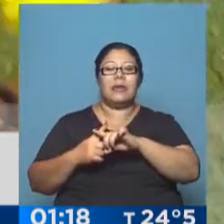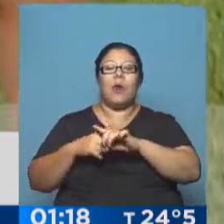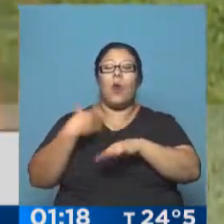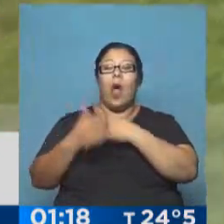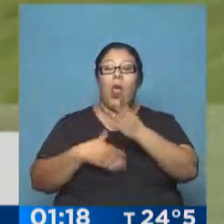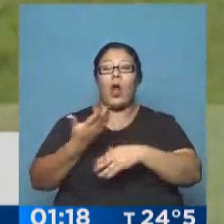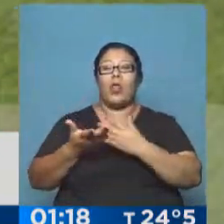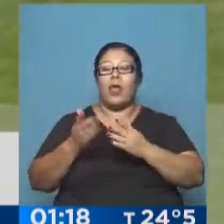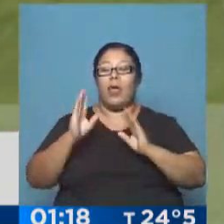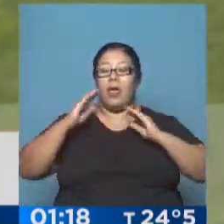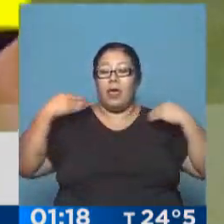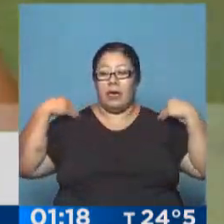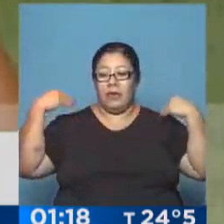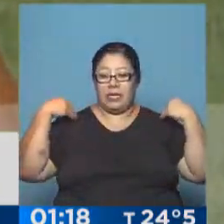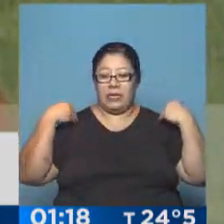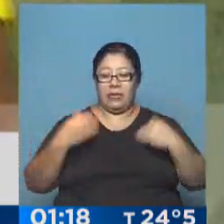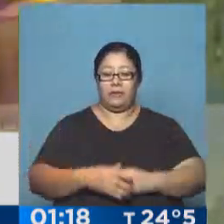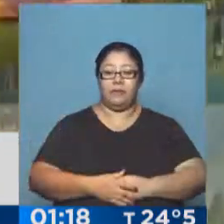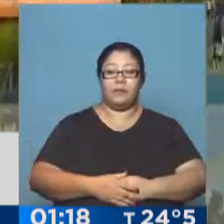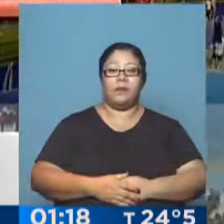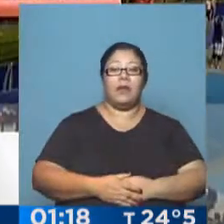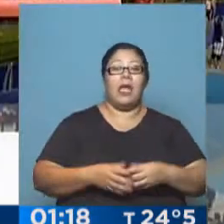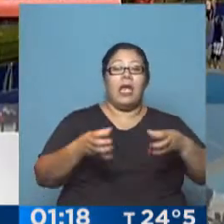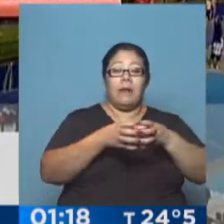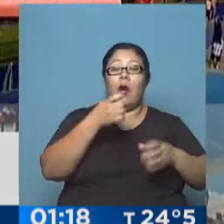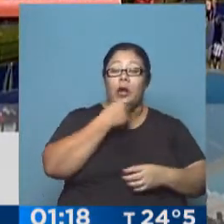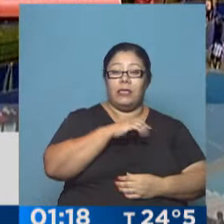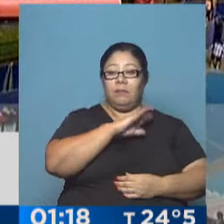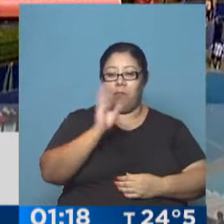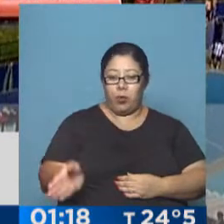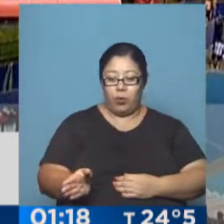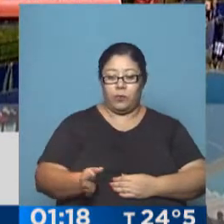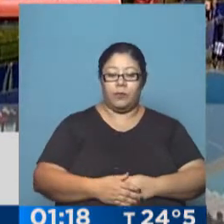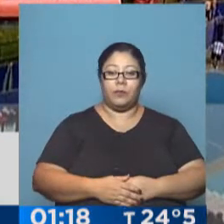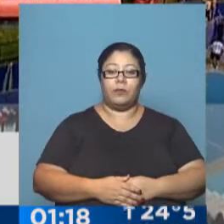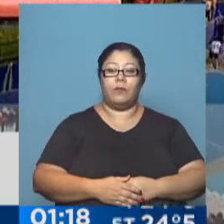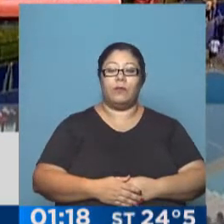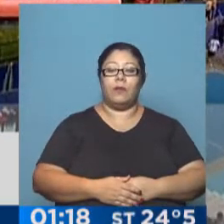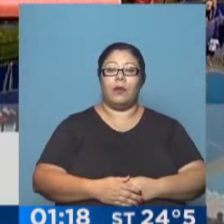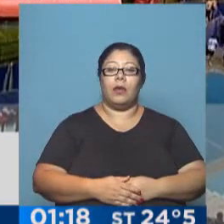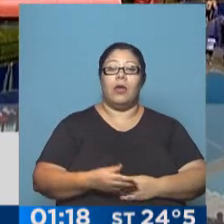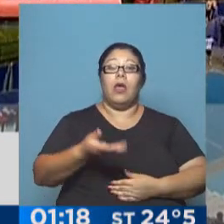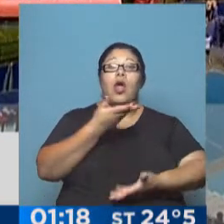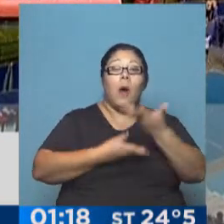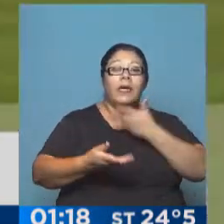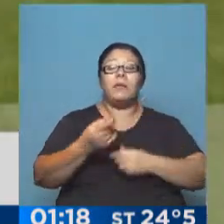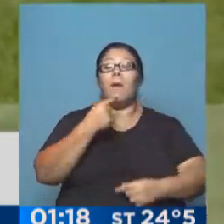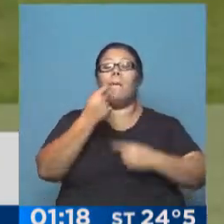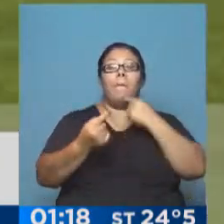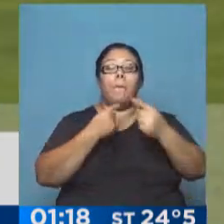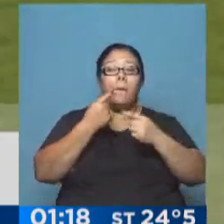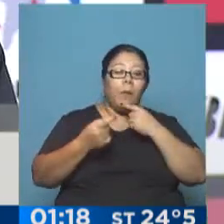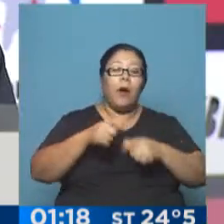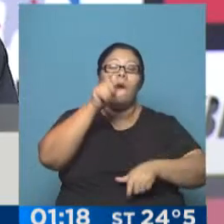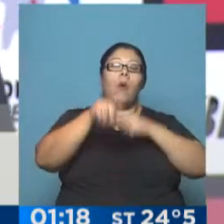Gastón Celerino, el ex Racing, justamente, que ha jugado frente a su ex equipo. Vamos a compartir lo que decían en los vestuarios los protagonistas después de haber goleado Bolívar